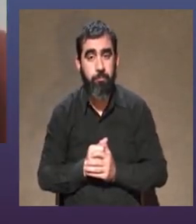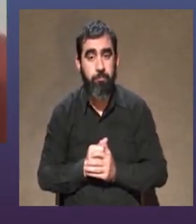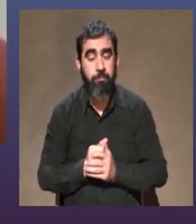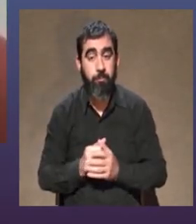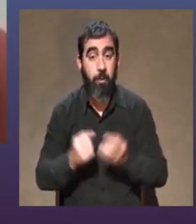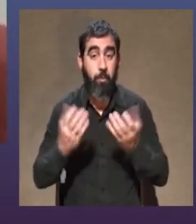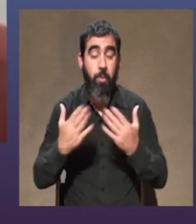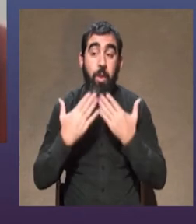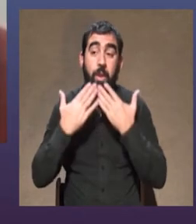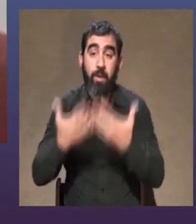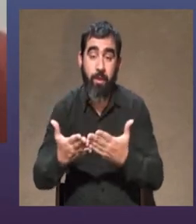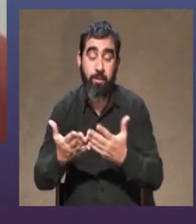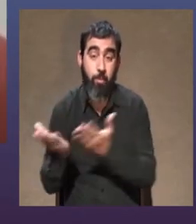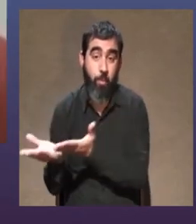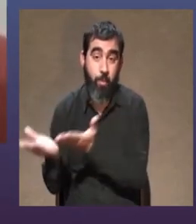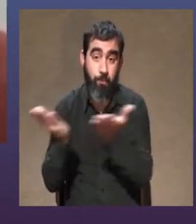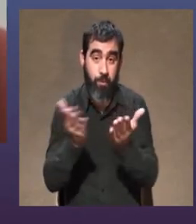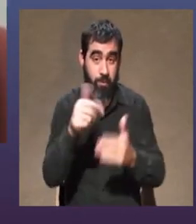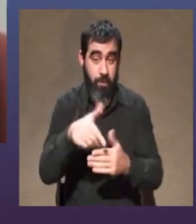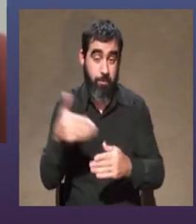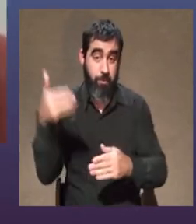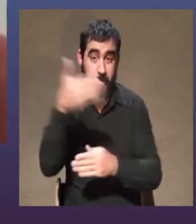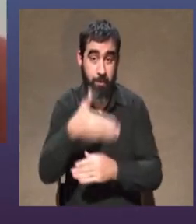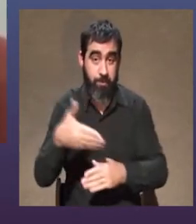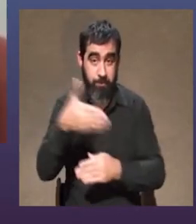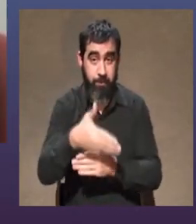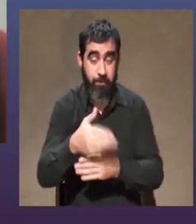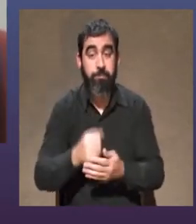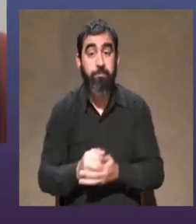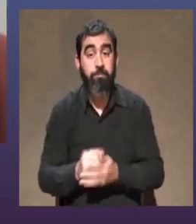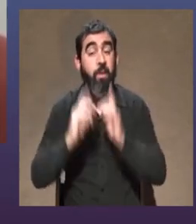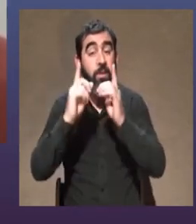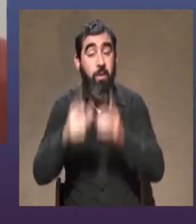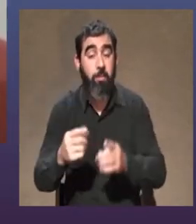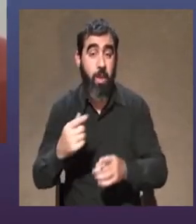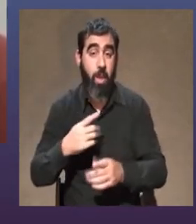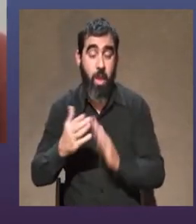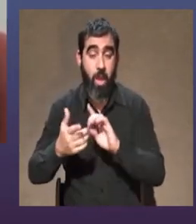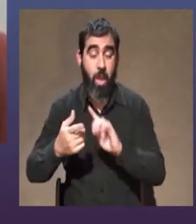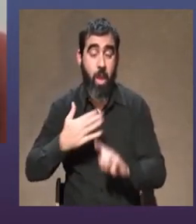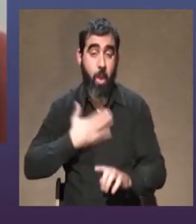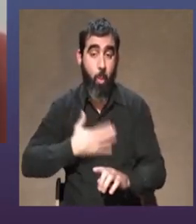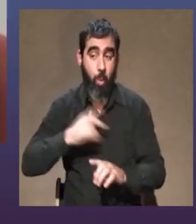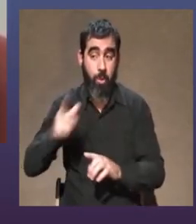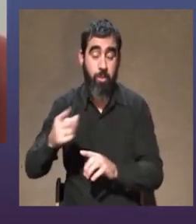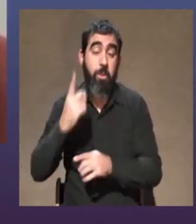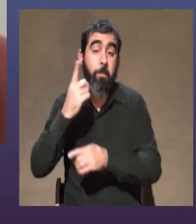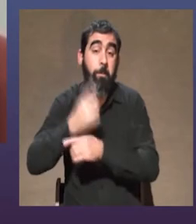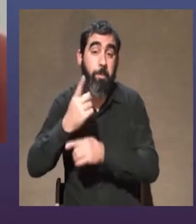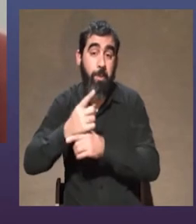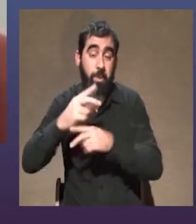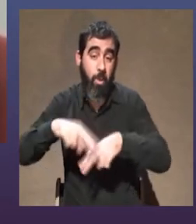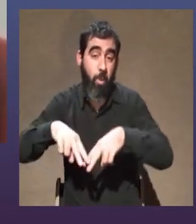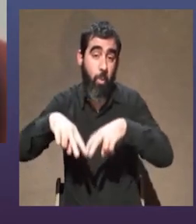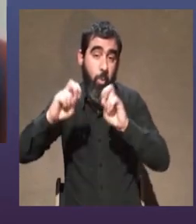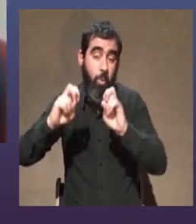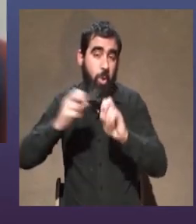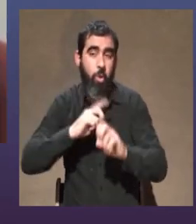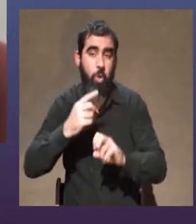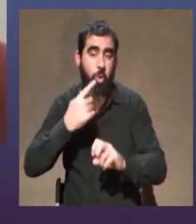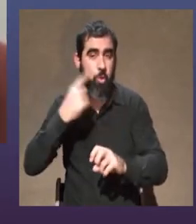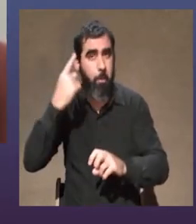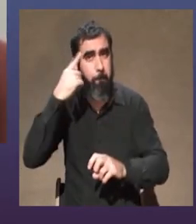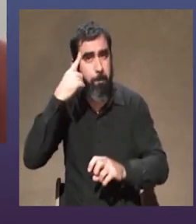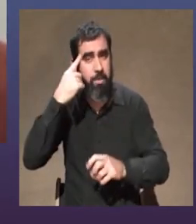Bueno, gracias por la invitación. También comparto que la búsqueda en principio no siento que haya sido muy